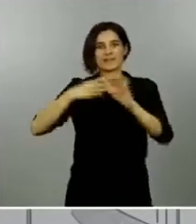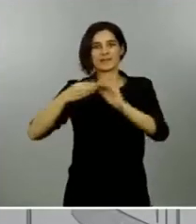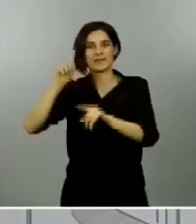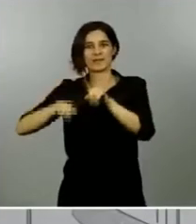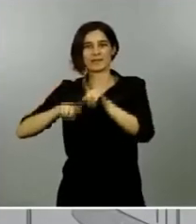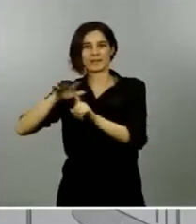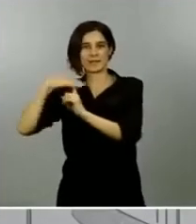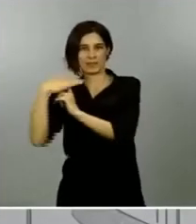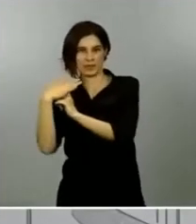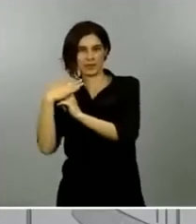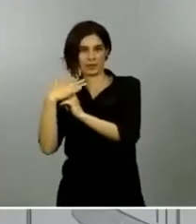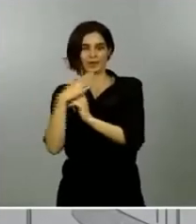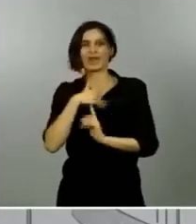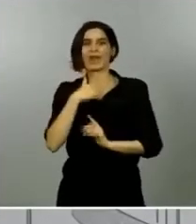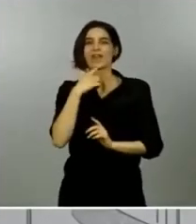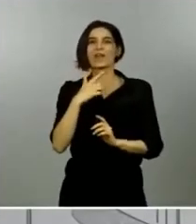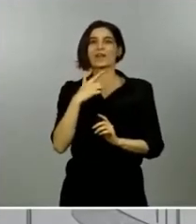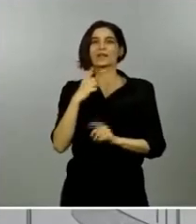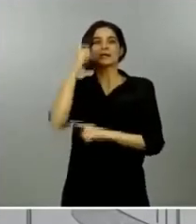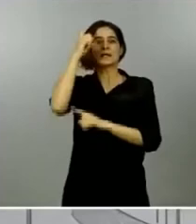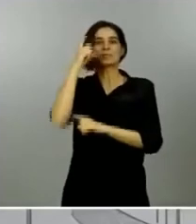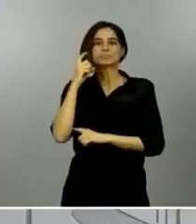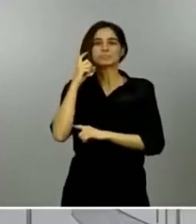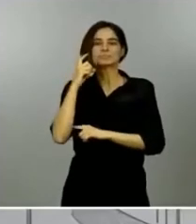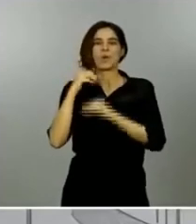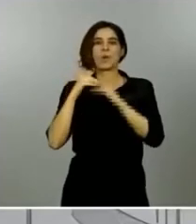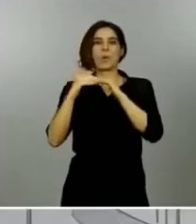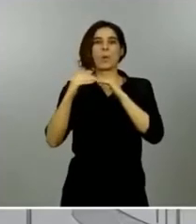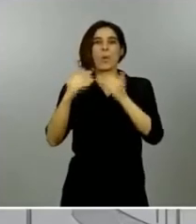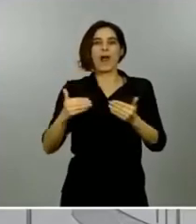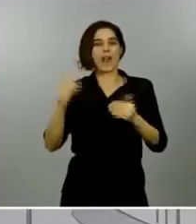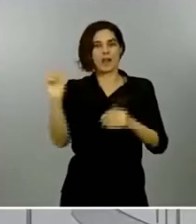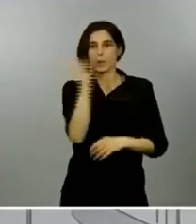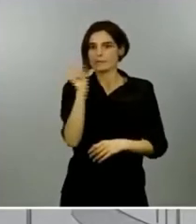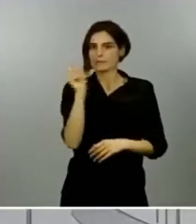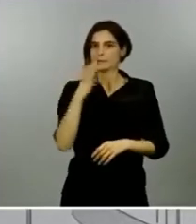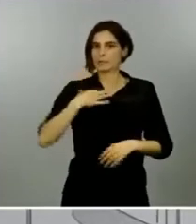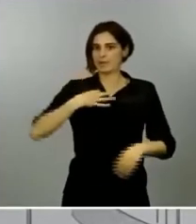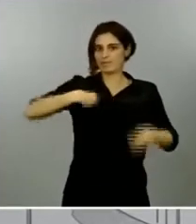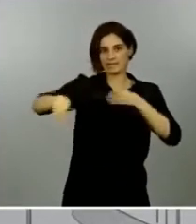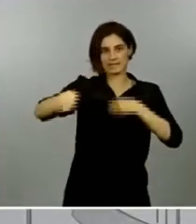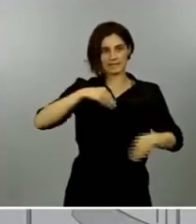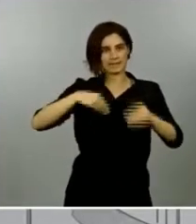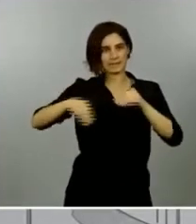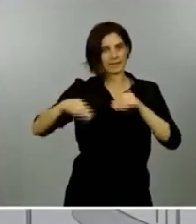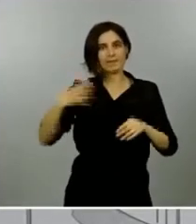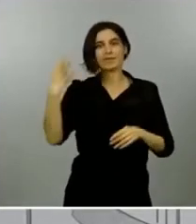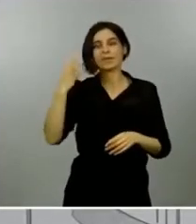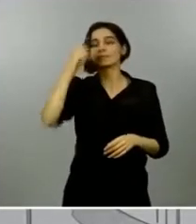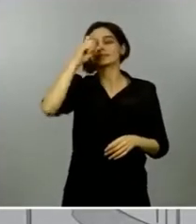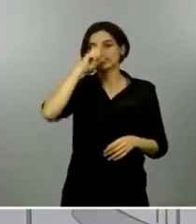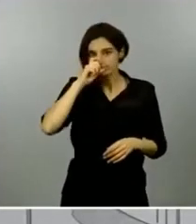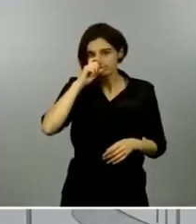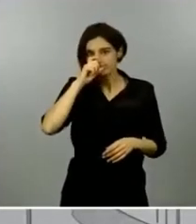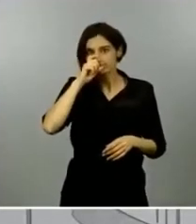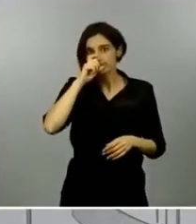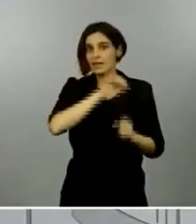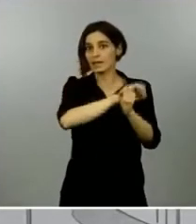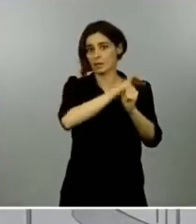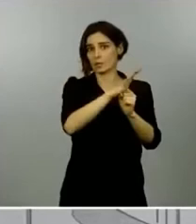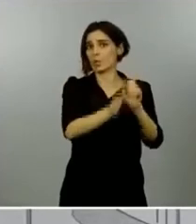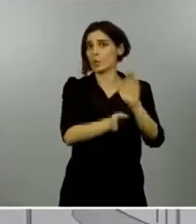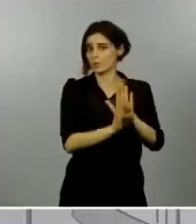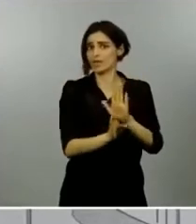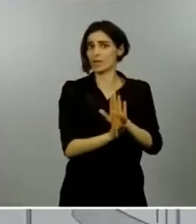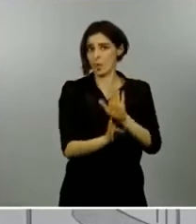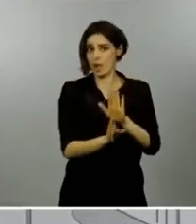Pero en cualquier caso, tenemos que acordarnos y siempre subrayar que el desafío continúa, que sigue vigente. Y a la vez